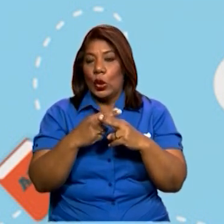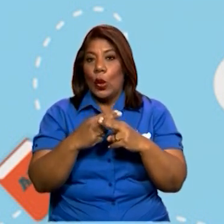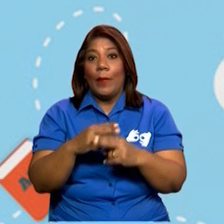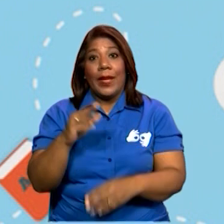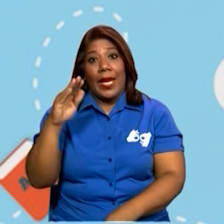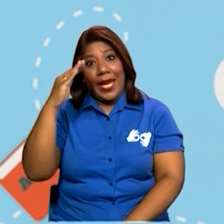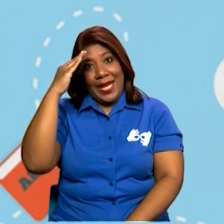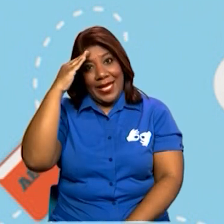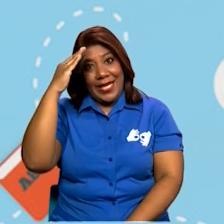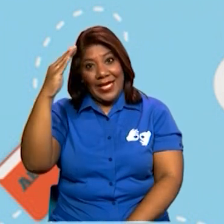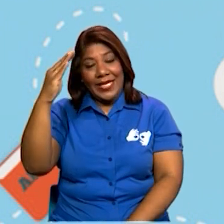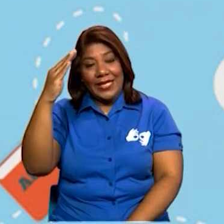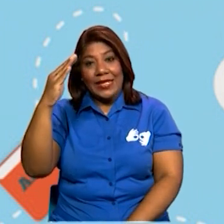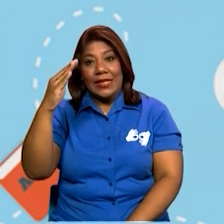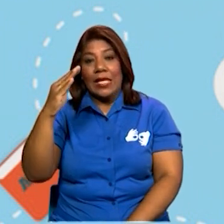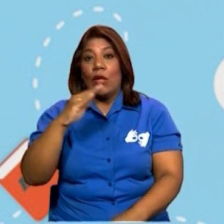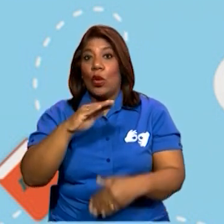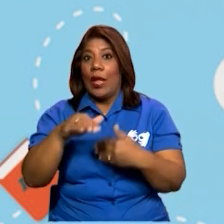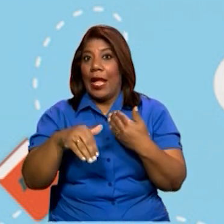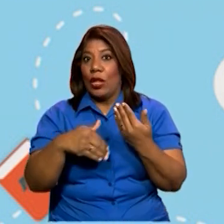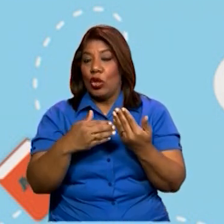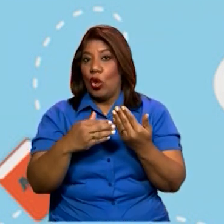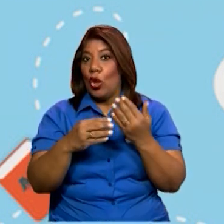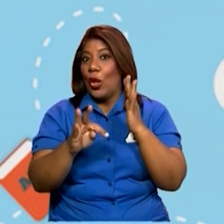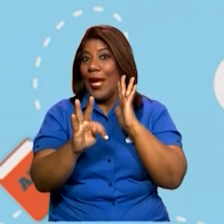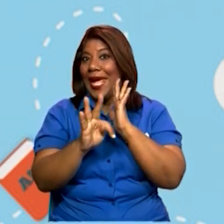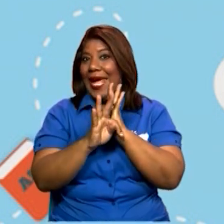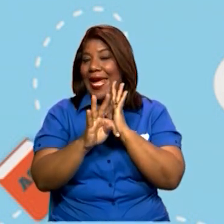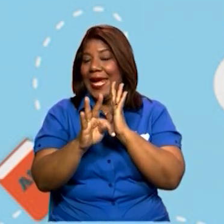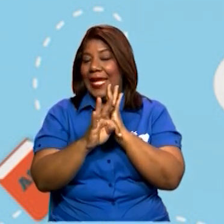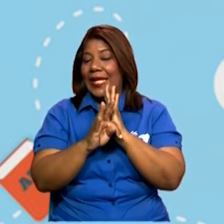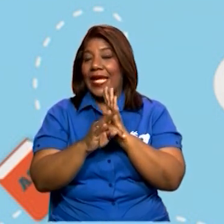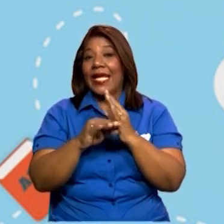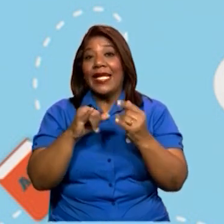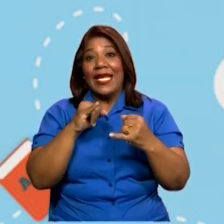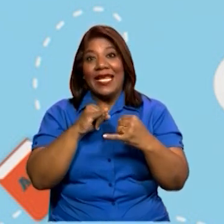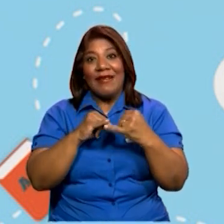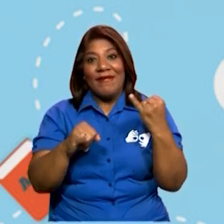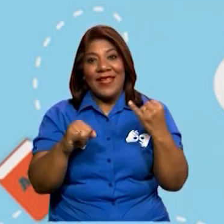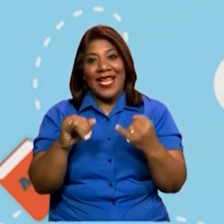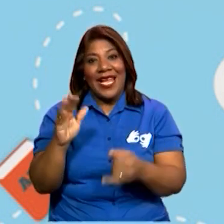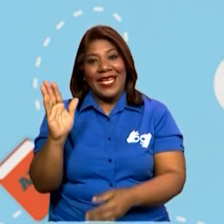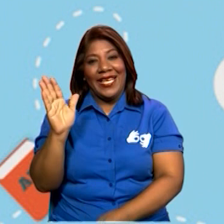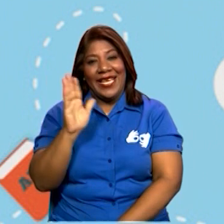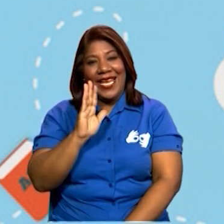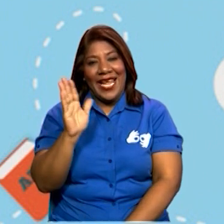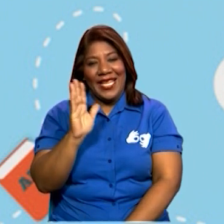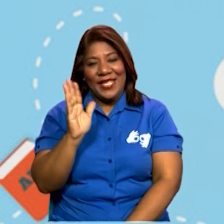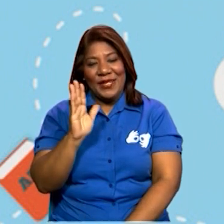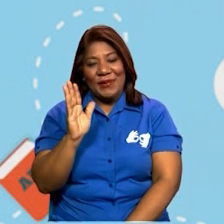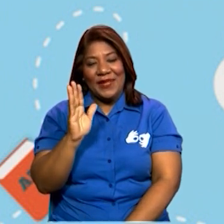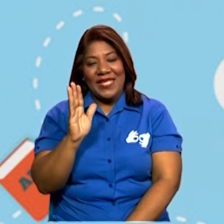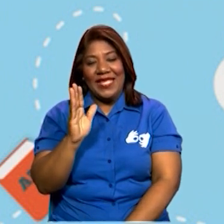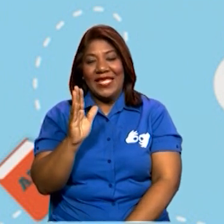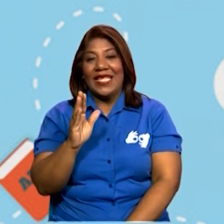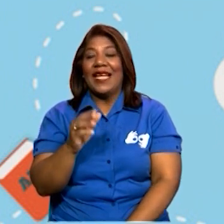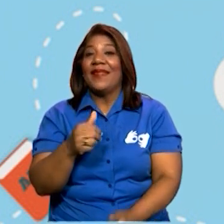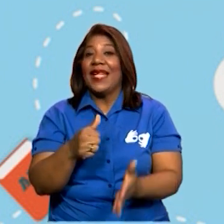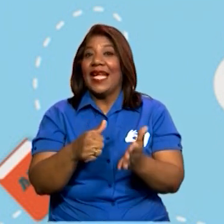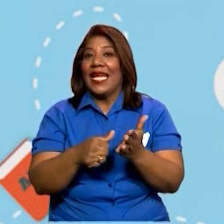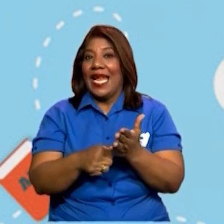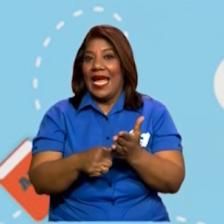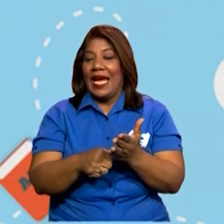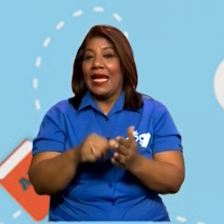saludo, el cuerpo, texto y la despedida. Tenemos que la carta personal es como una forma de